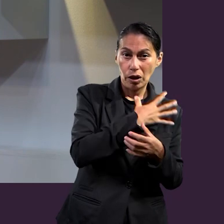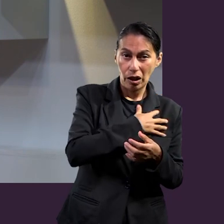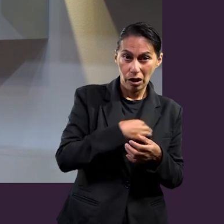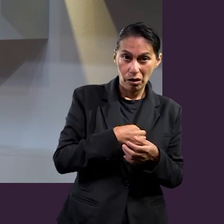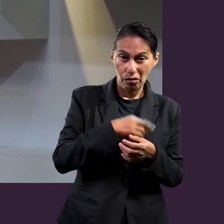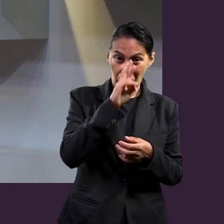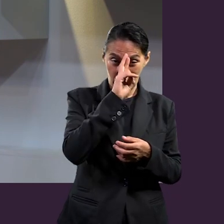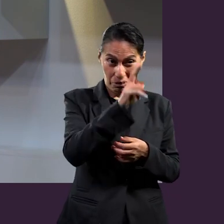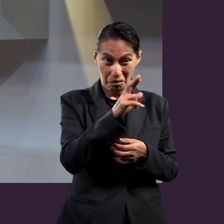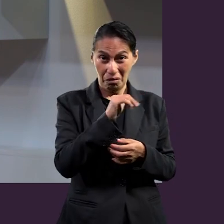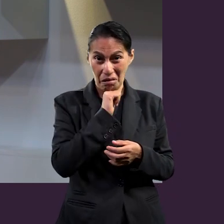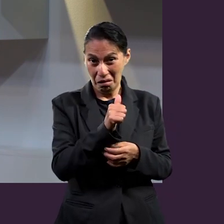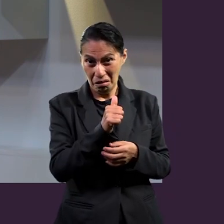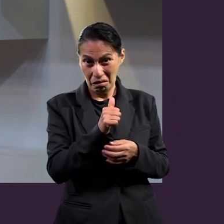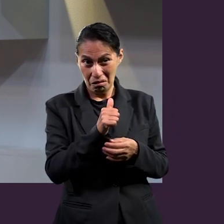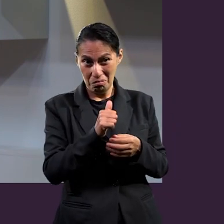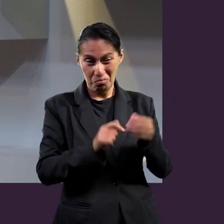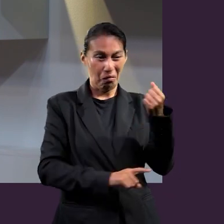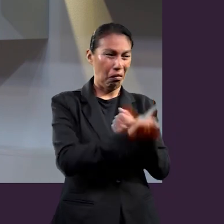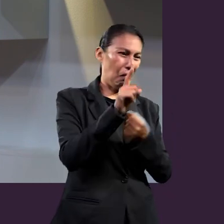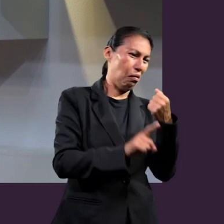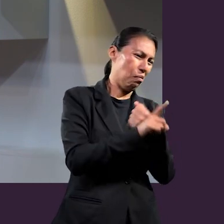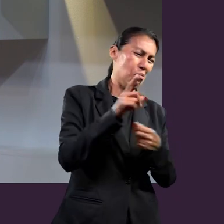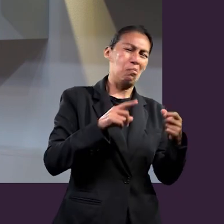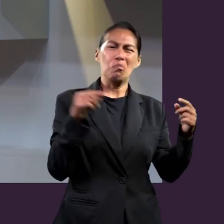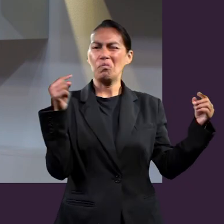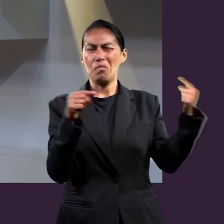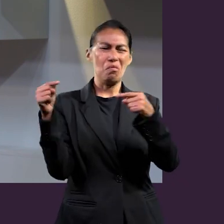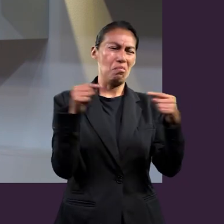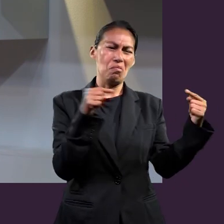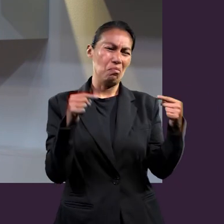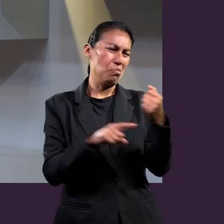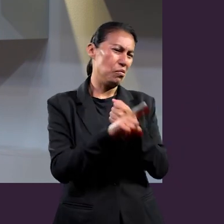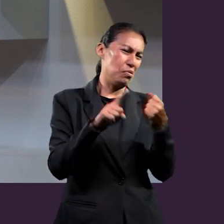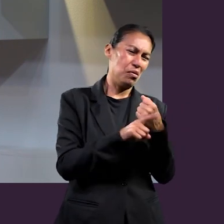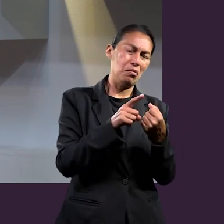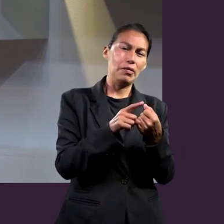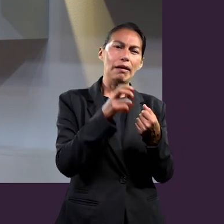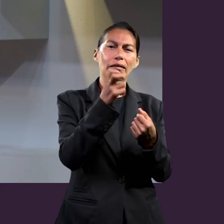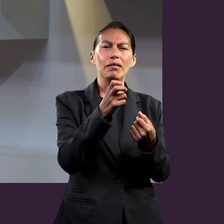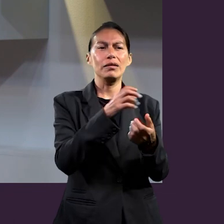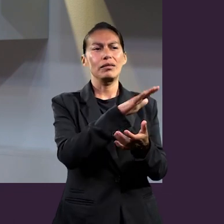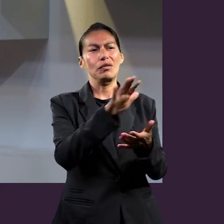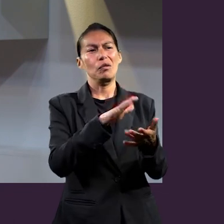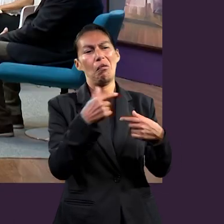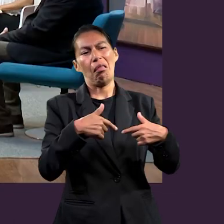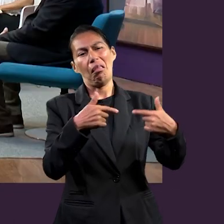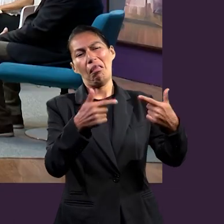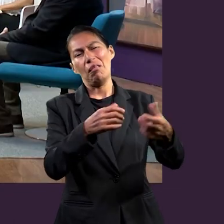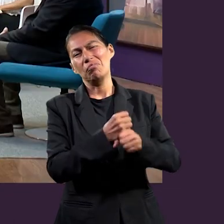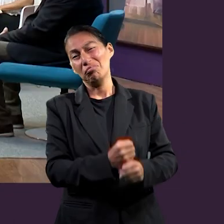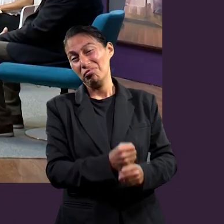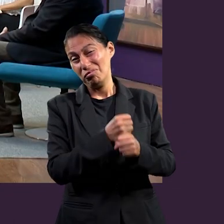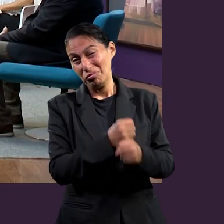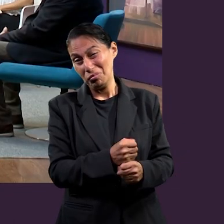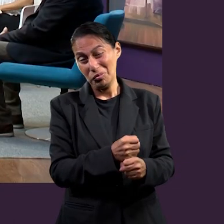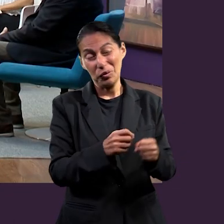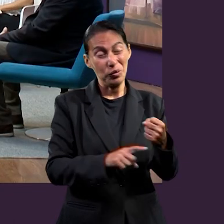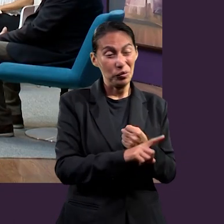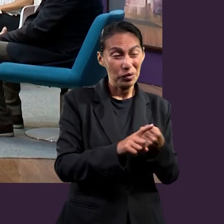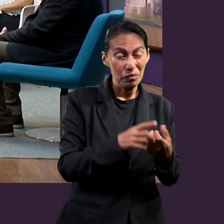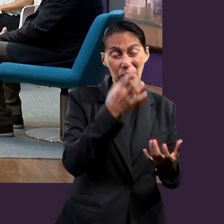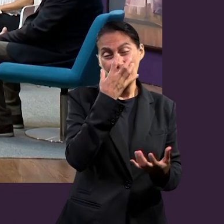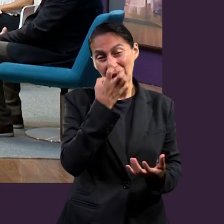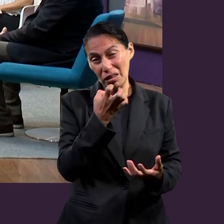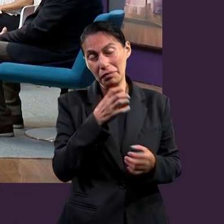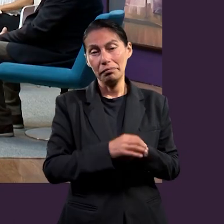Pasa cuando los hijos no respetan a sus padres, ¿no? Cuando hay respeto de los hijos, toda la familia sufre, ¿no? Y hay consecuencias negativas para toda la